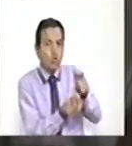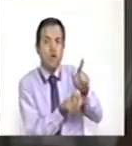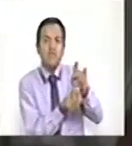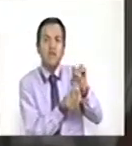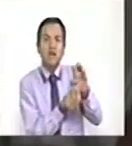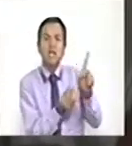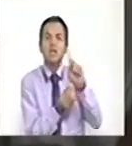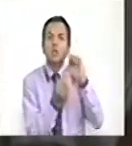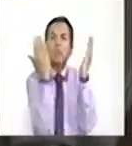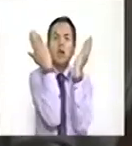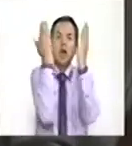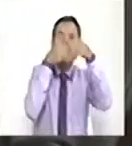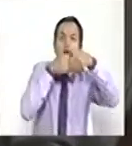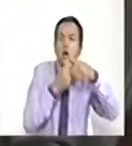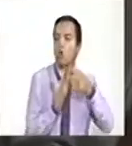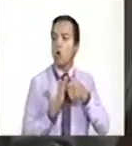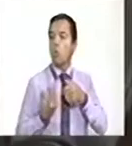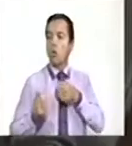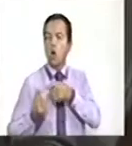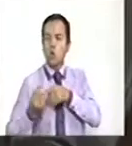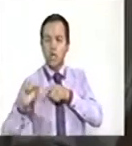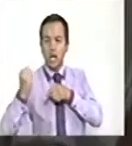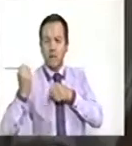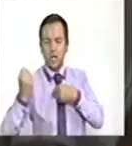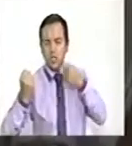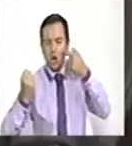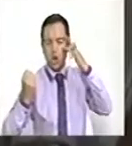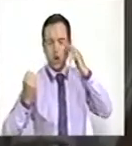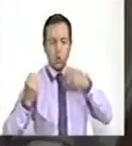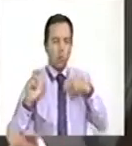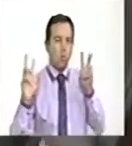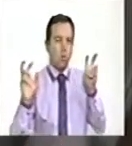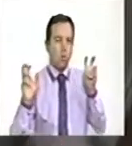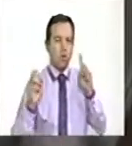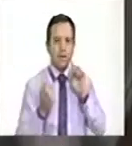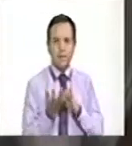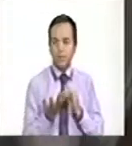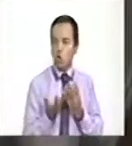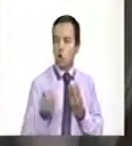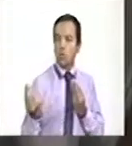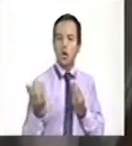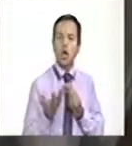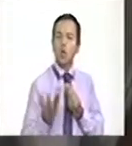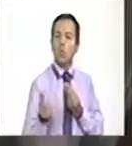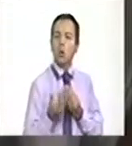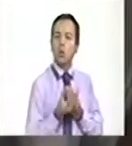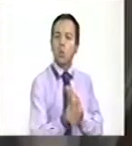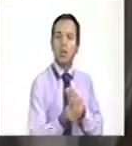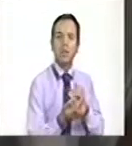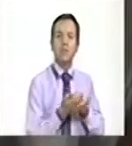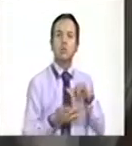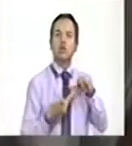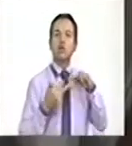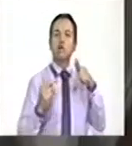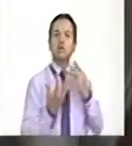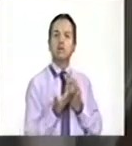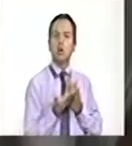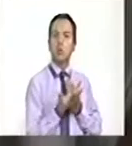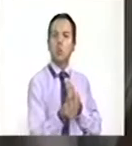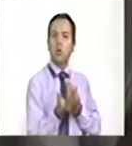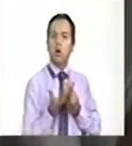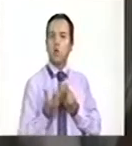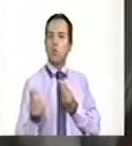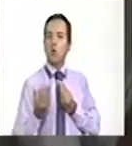disfrazan de disidentes, y se disfrazan de distintos grupos, mutan aparentemente.